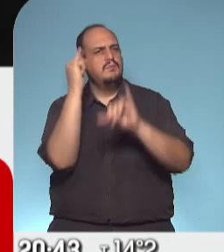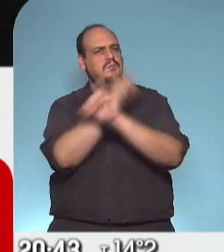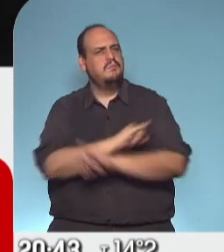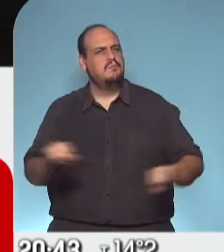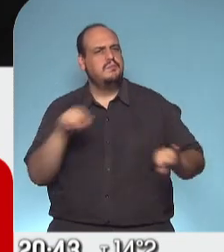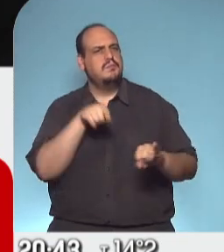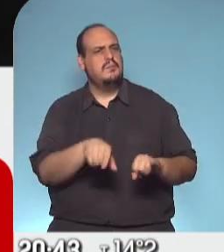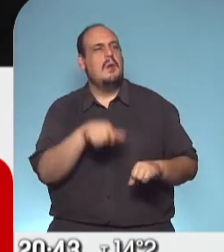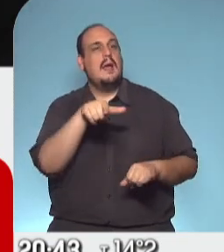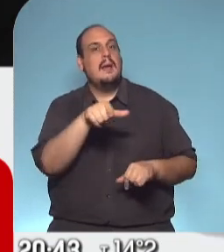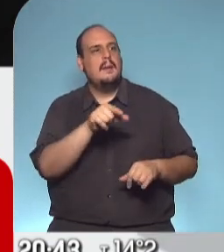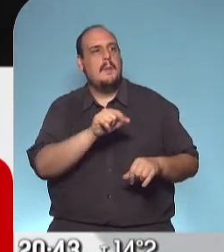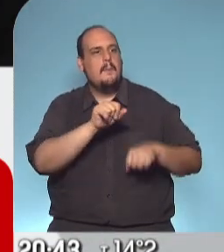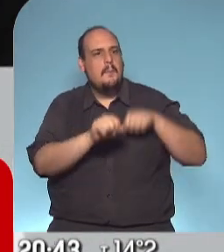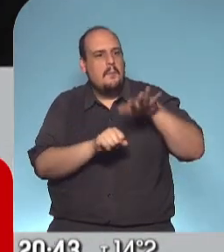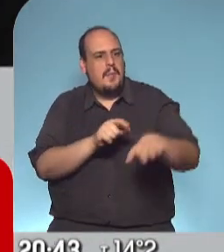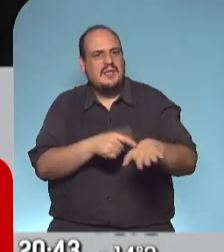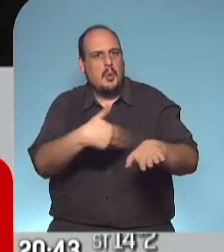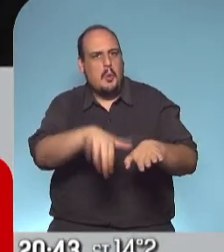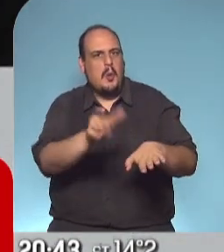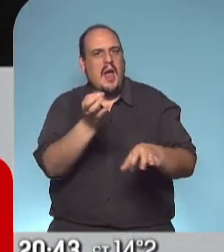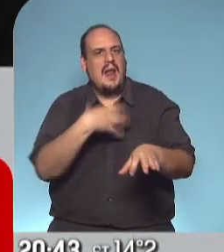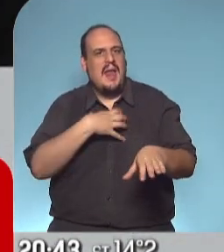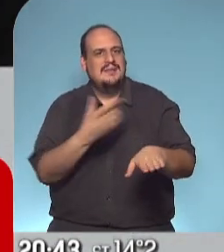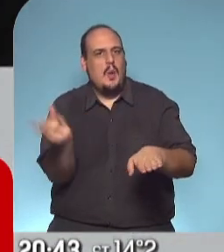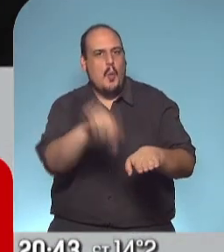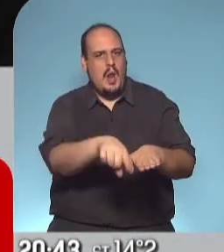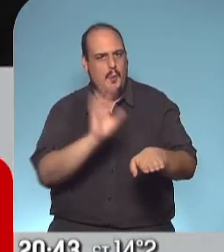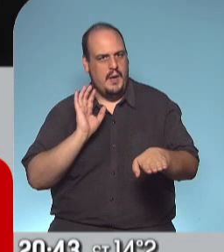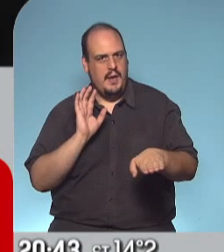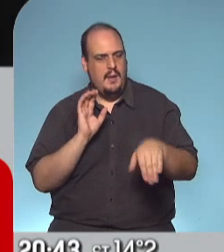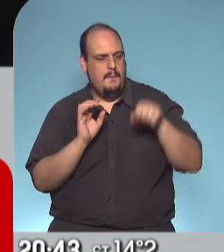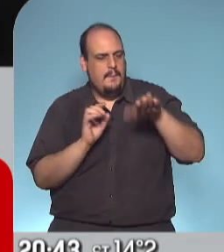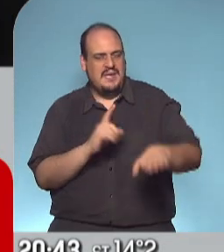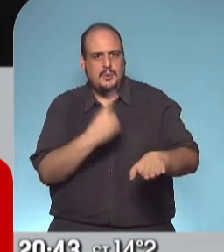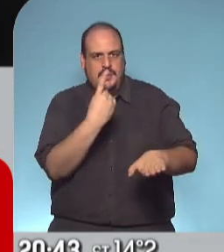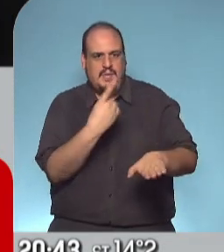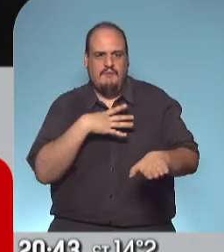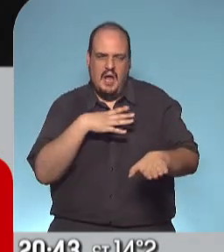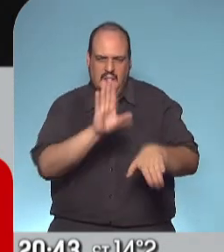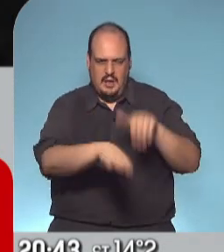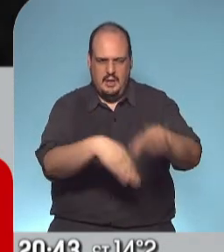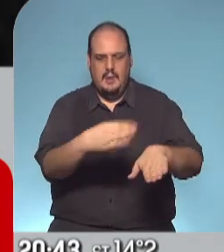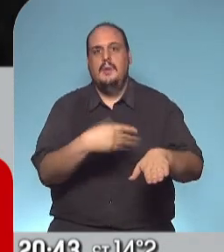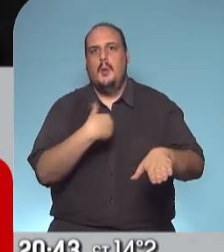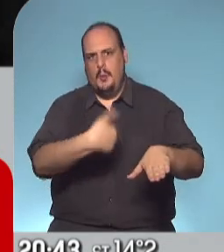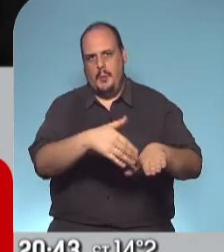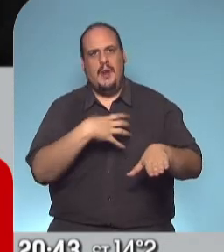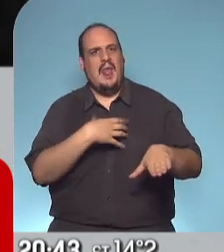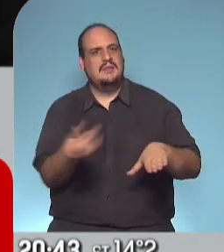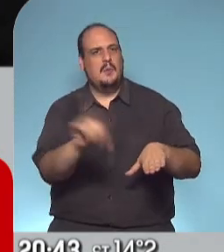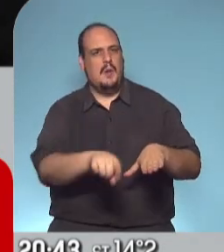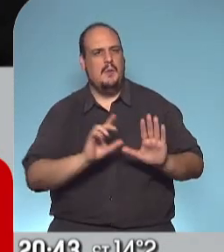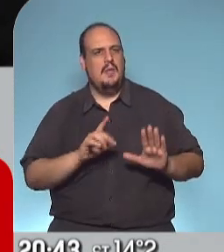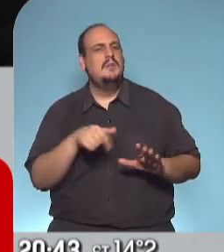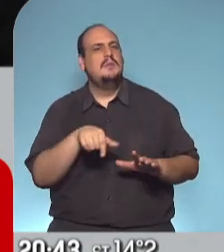paso para la vuelta a las clases. ¿Qué es lo que tiene que suceder? ¿Qué es lo que necesitan que suceda para que